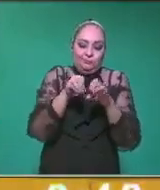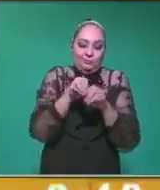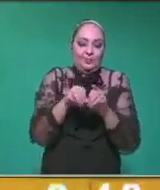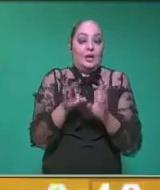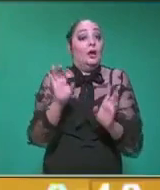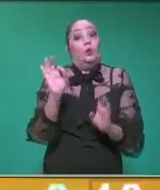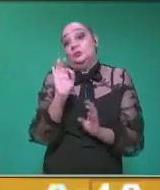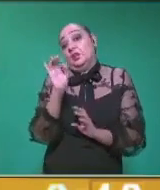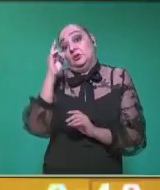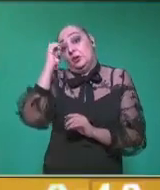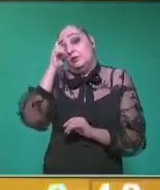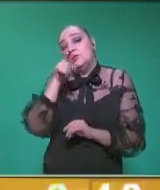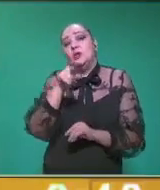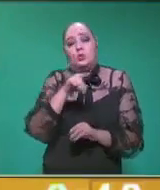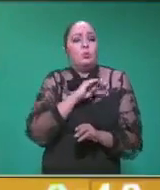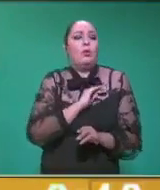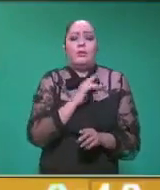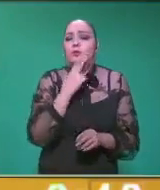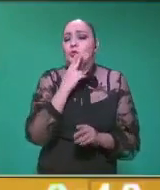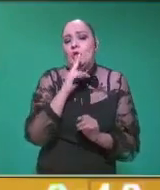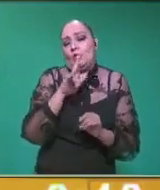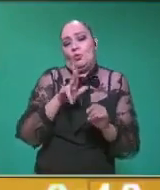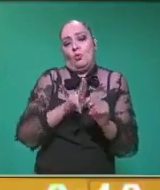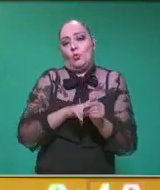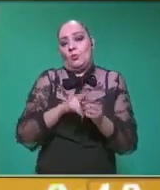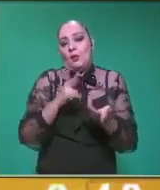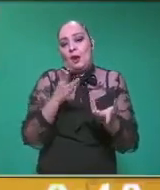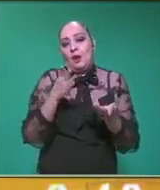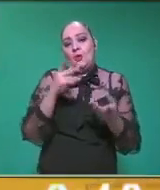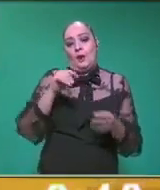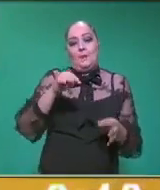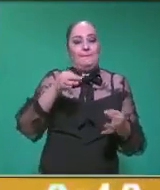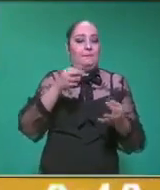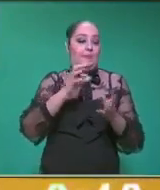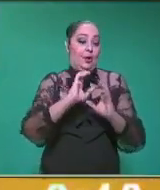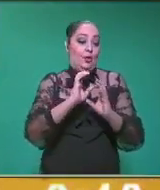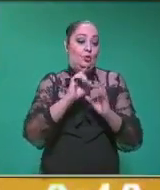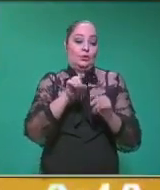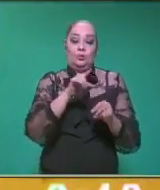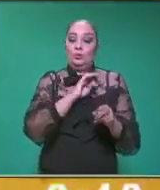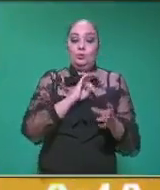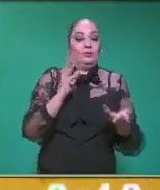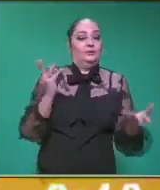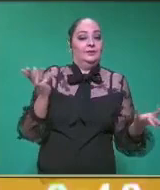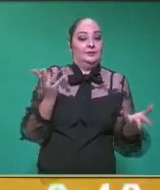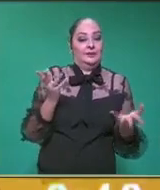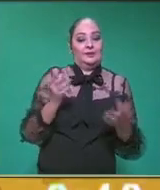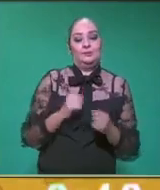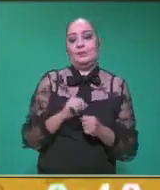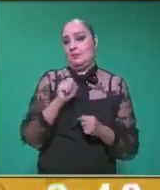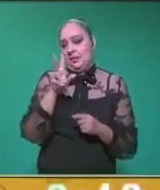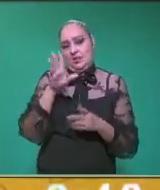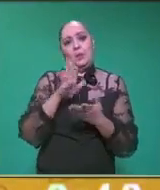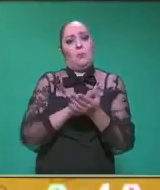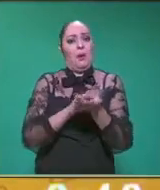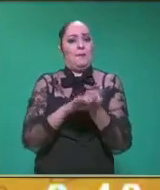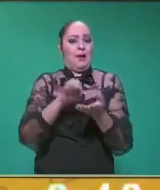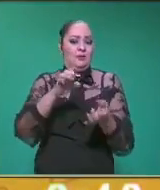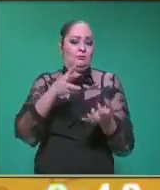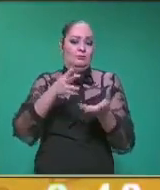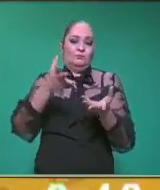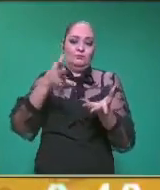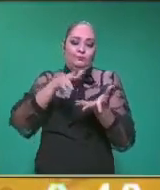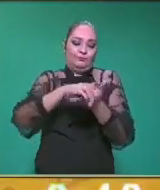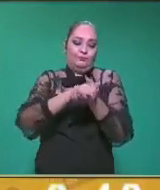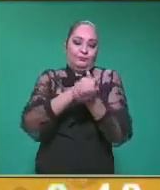si se les complica por ahí, pues bueno, igual también podemos utilizar o formar una pelotita de papel. Ya está